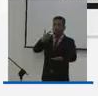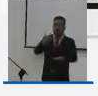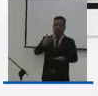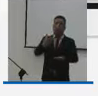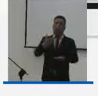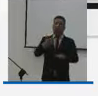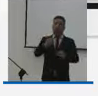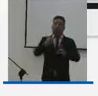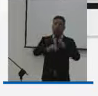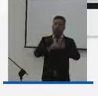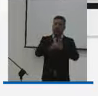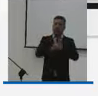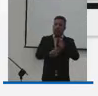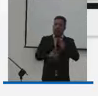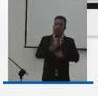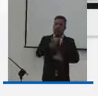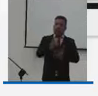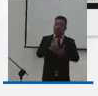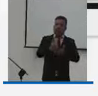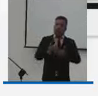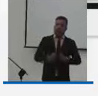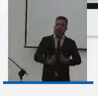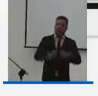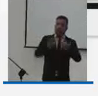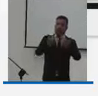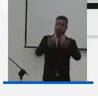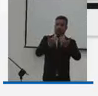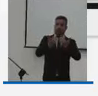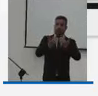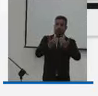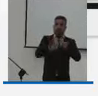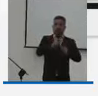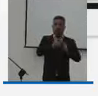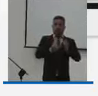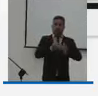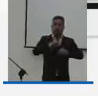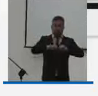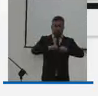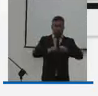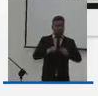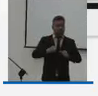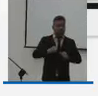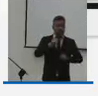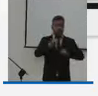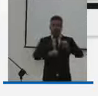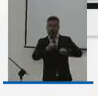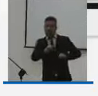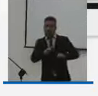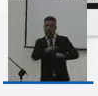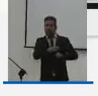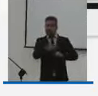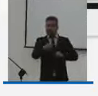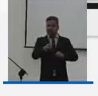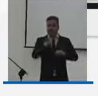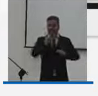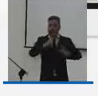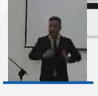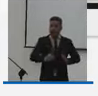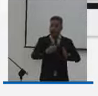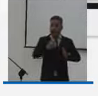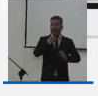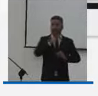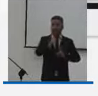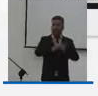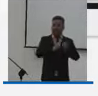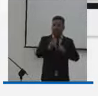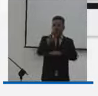a tener esta nueva ley que nos va a servir para que nuevas generaciones también tengan la posibilidad de mejorar lo